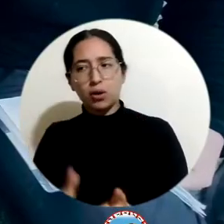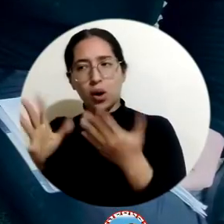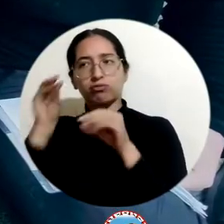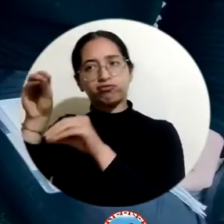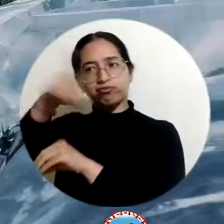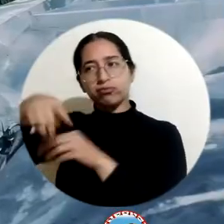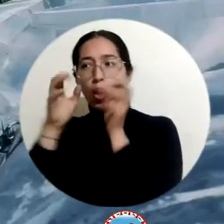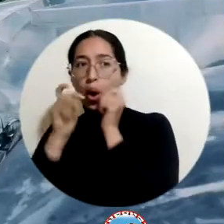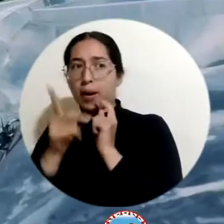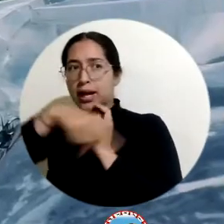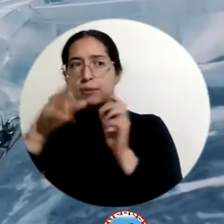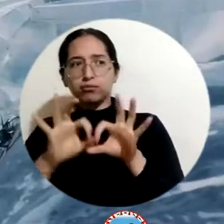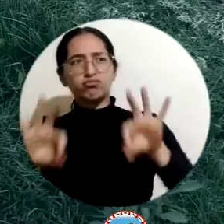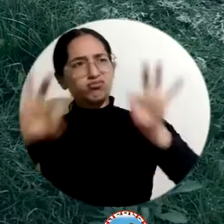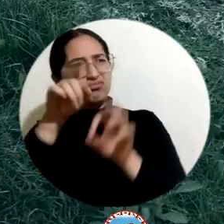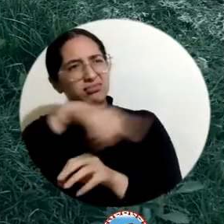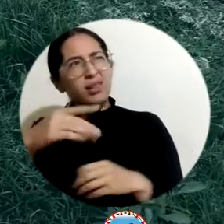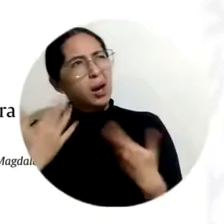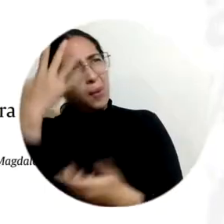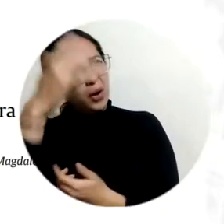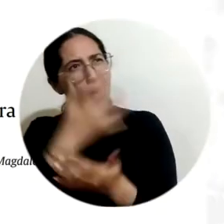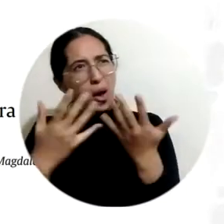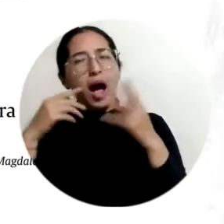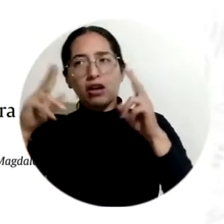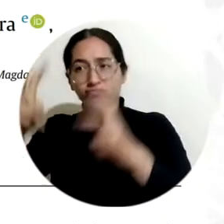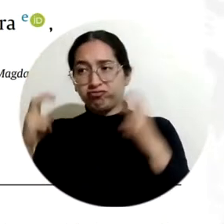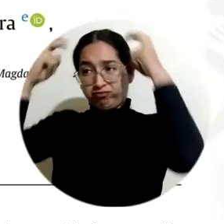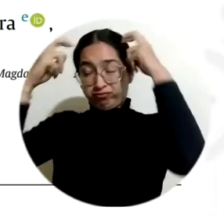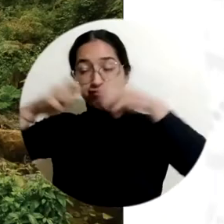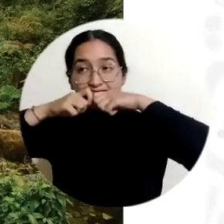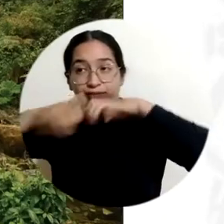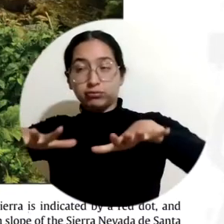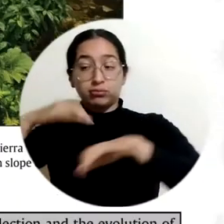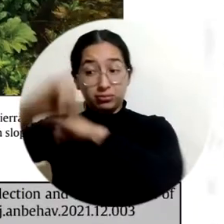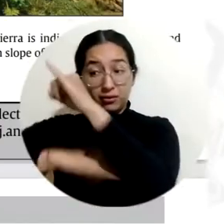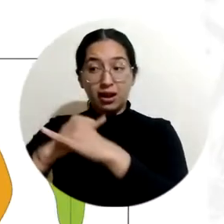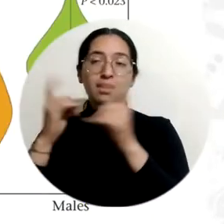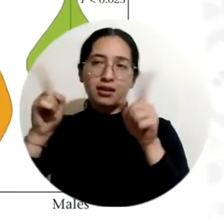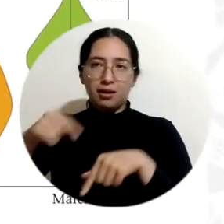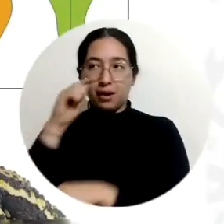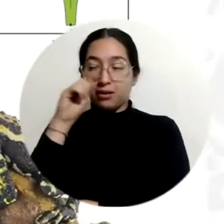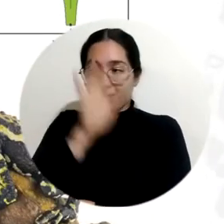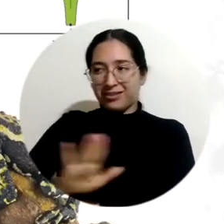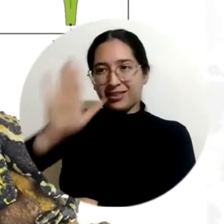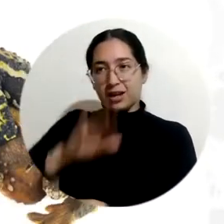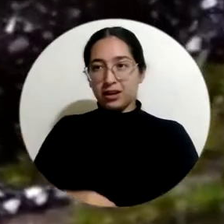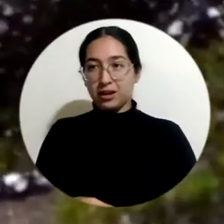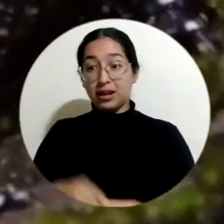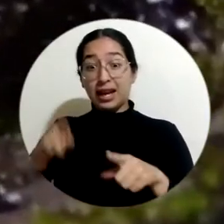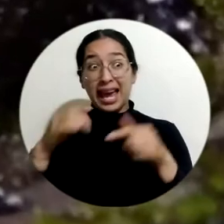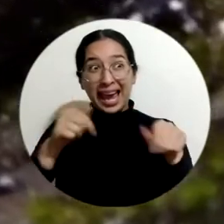de la formación de capital humano que se ha aproximado a las comunidades locales y ha elevado el conocimiento a nivel nacional e internacional.